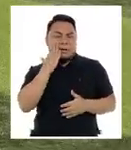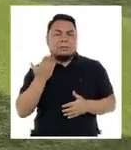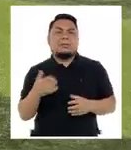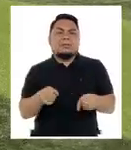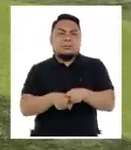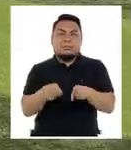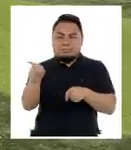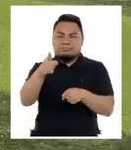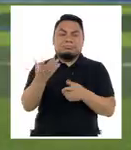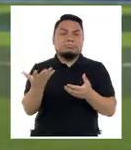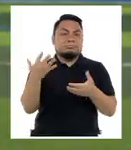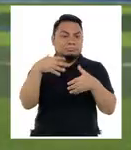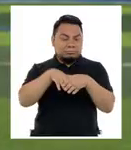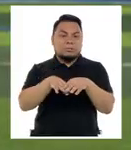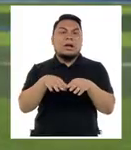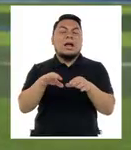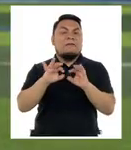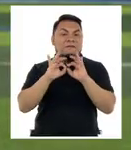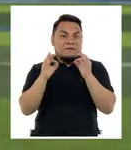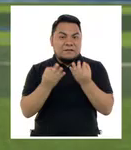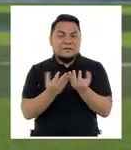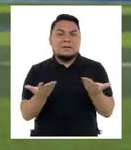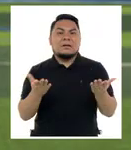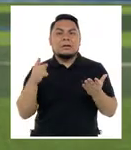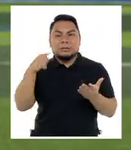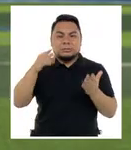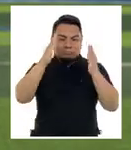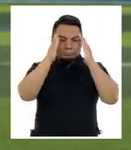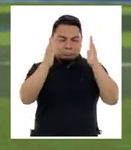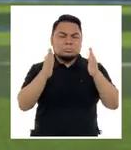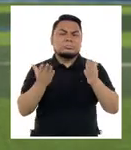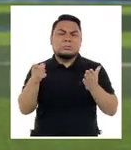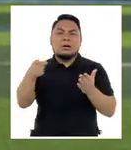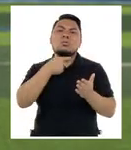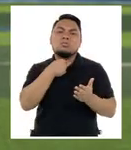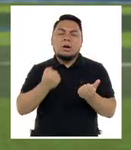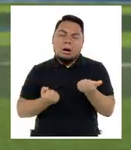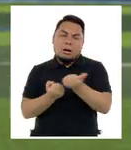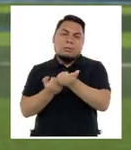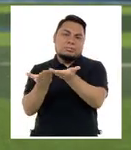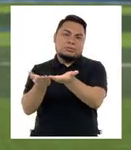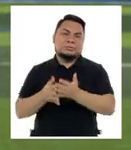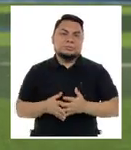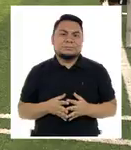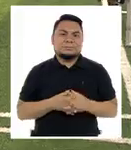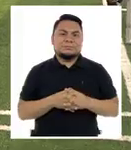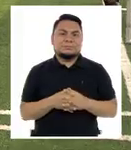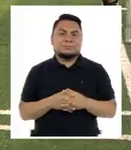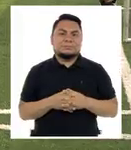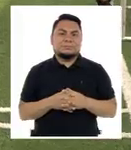padres como incluido la familia en concentrarnos en algo que a le gusta